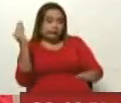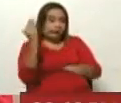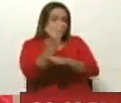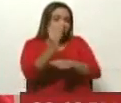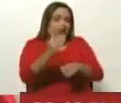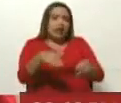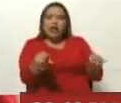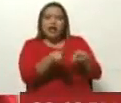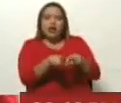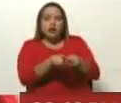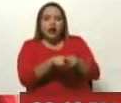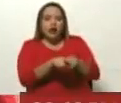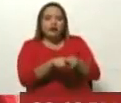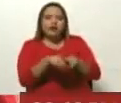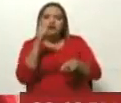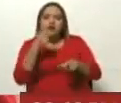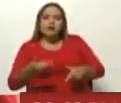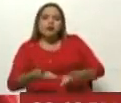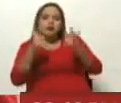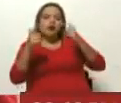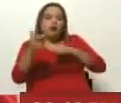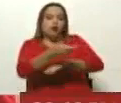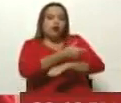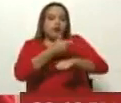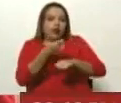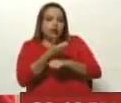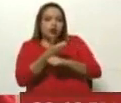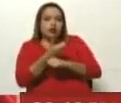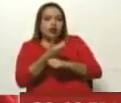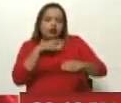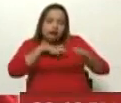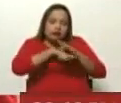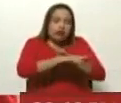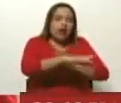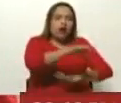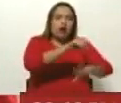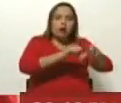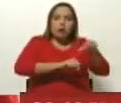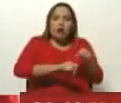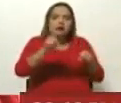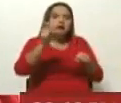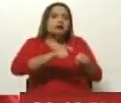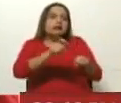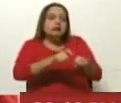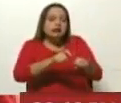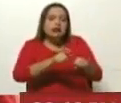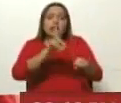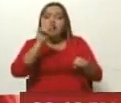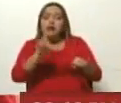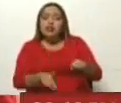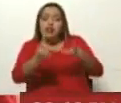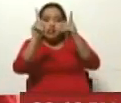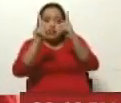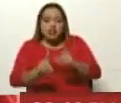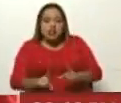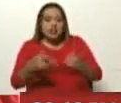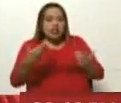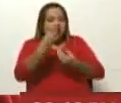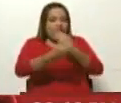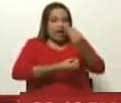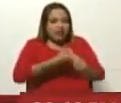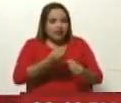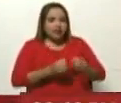significan privar a un Estado de entrar al comercio, de adquirir lo que necesita y de decidir lo que hace.